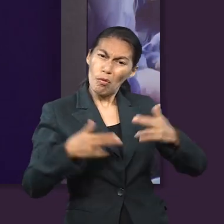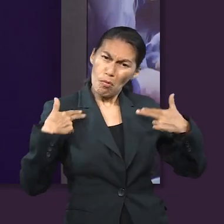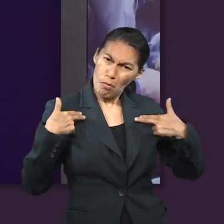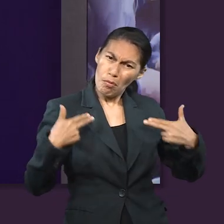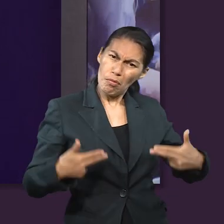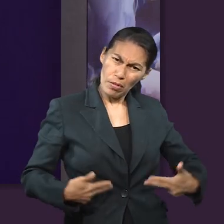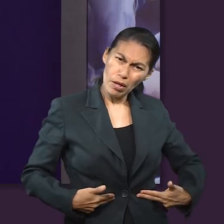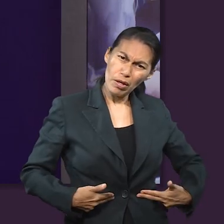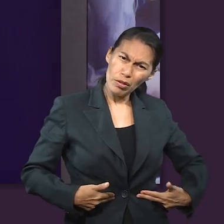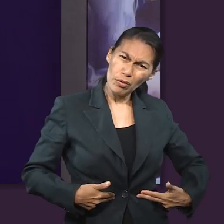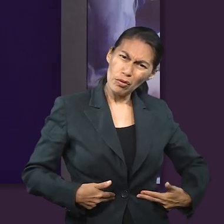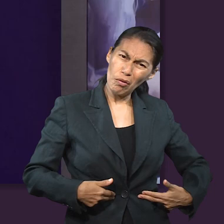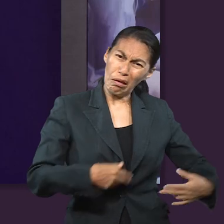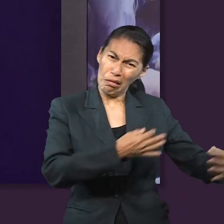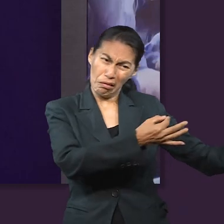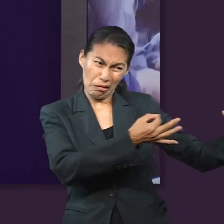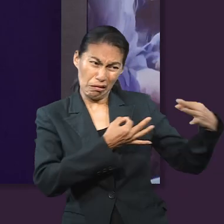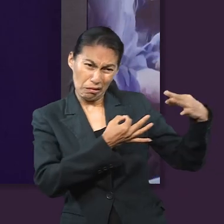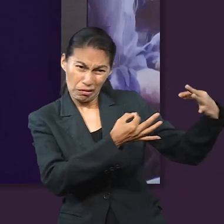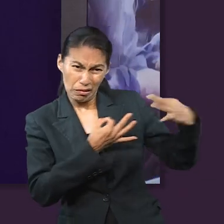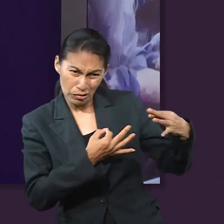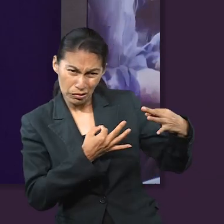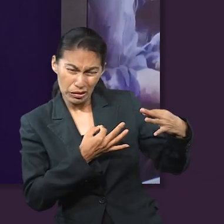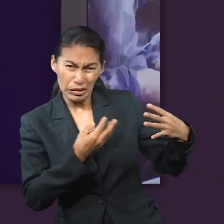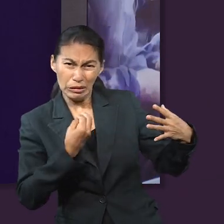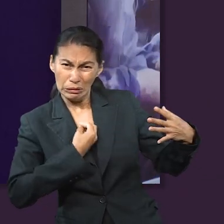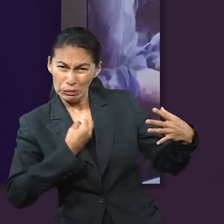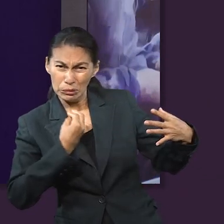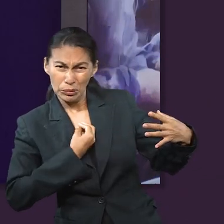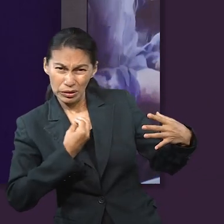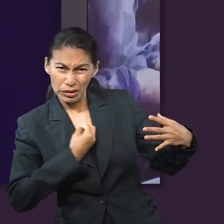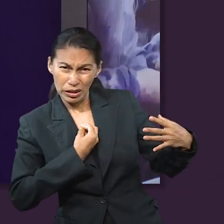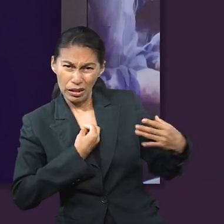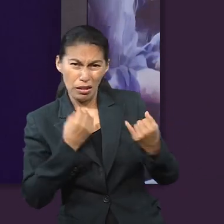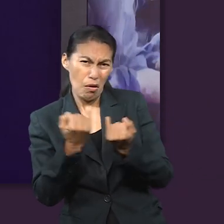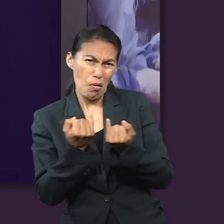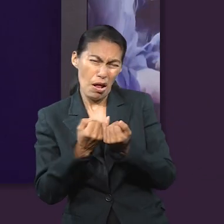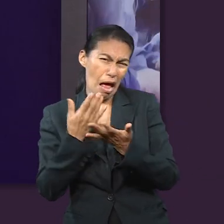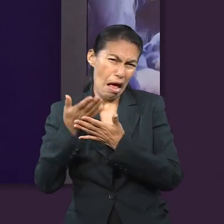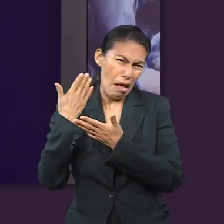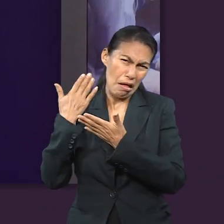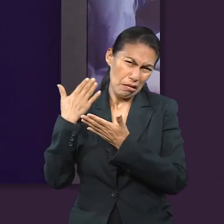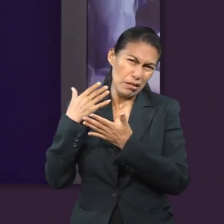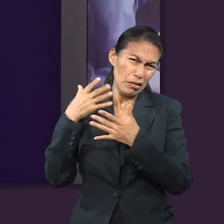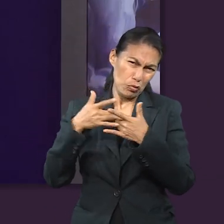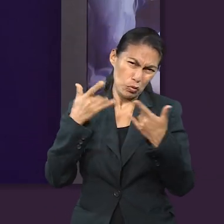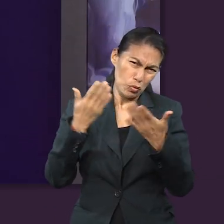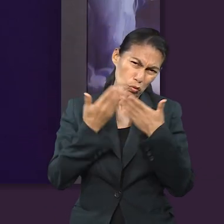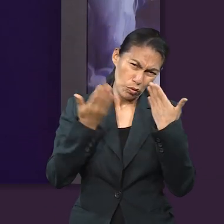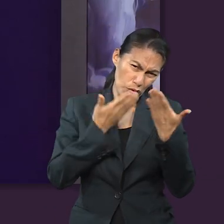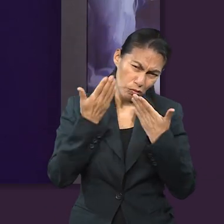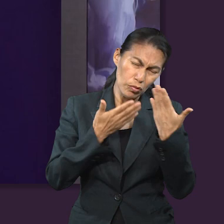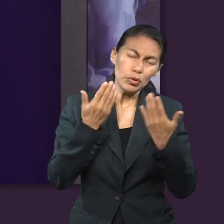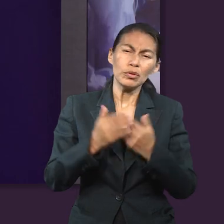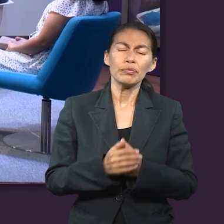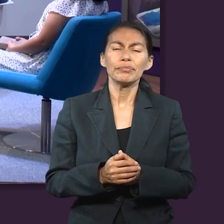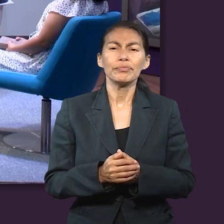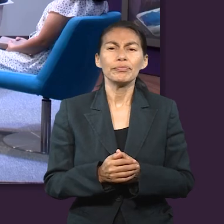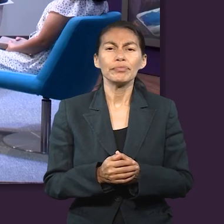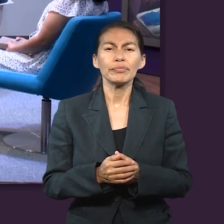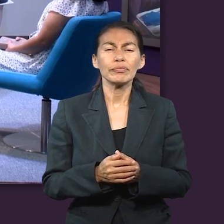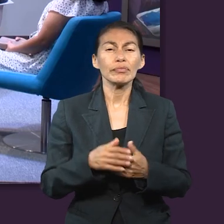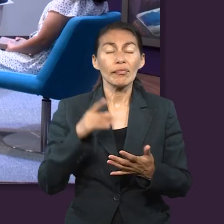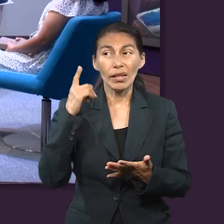aquí como humano y asumir nuestro rol, soportar tentaciones, como hemos estudiado en los días pasados,